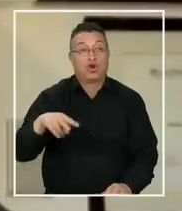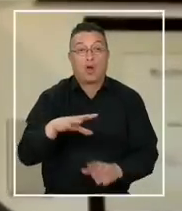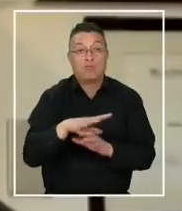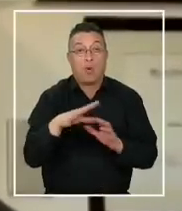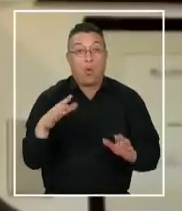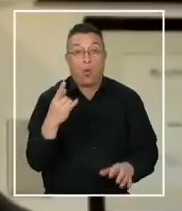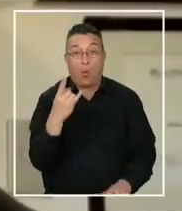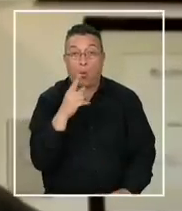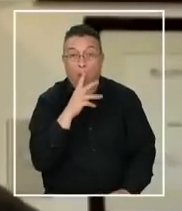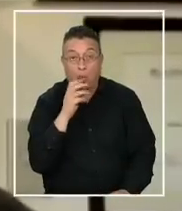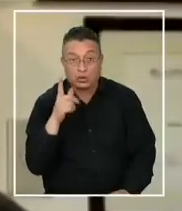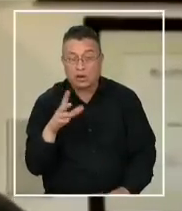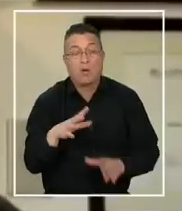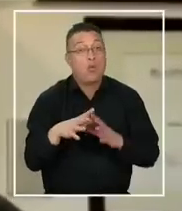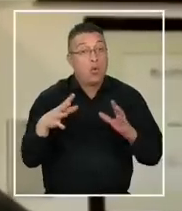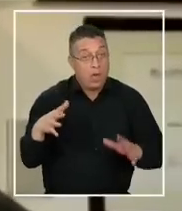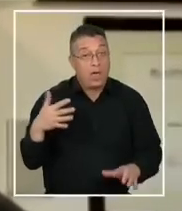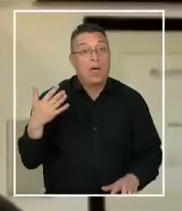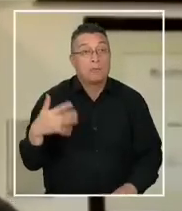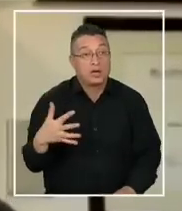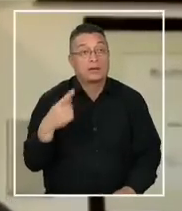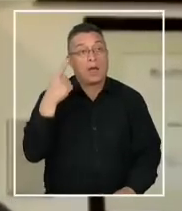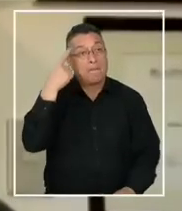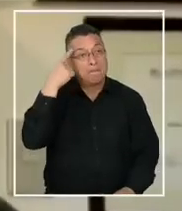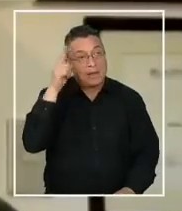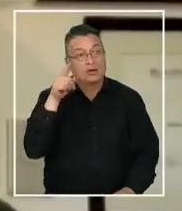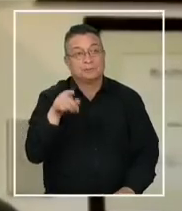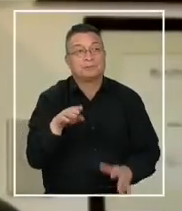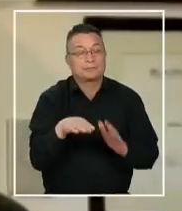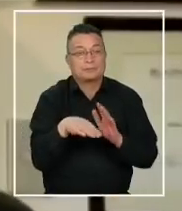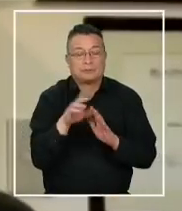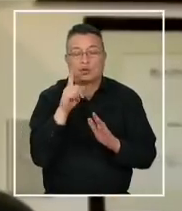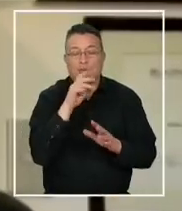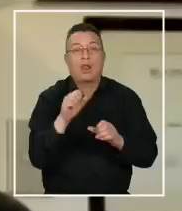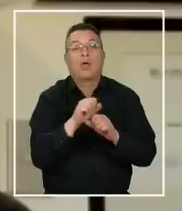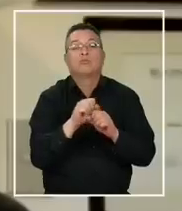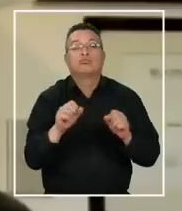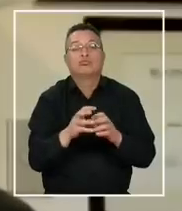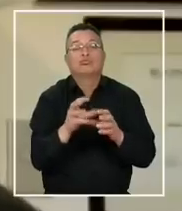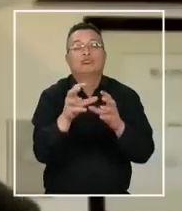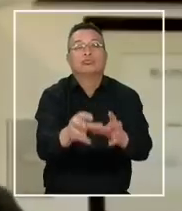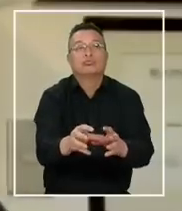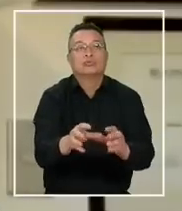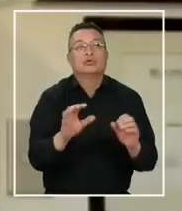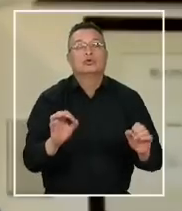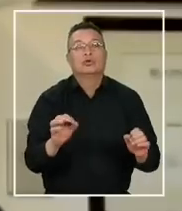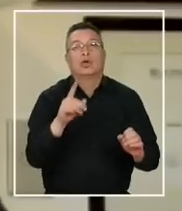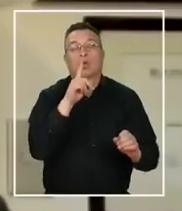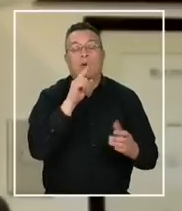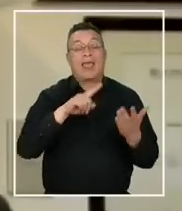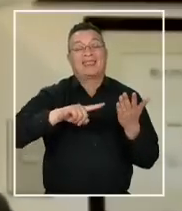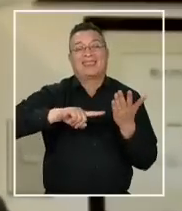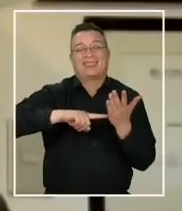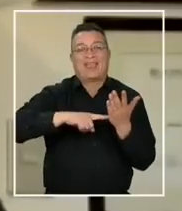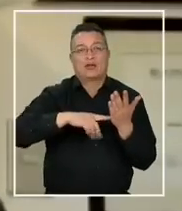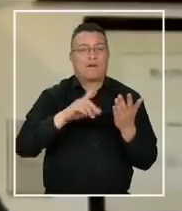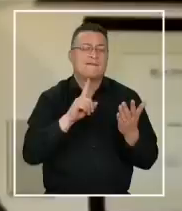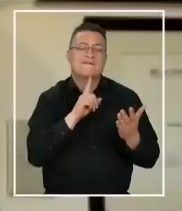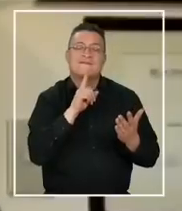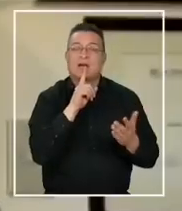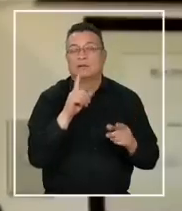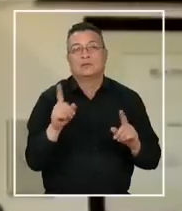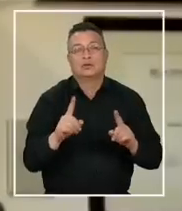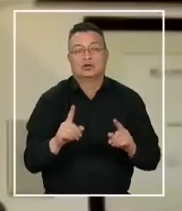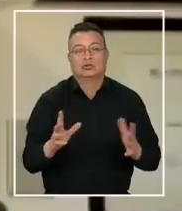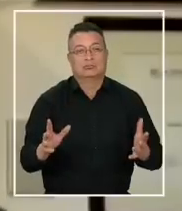útil, es extremadamente importante, pero debe ser considerado más una munición que un dispositivo técnico de alta complejidad